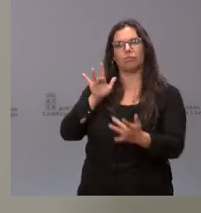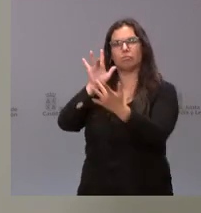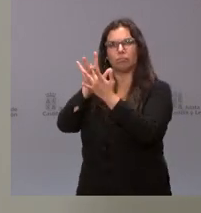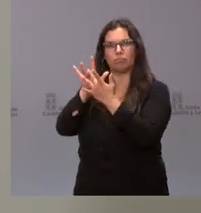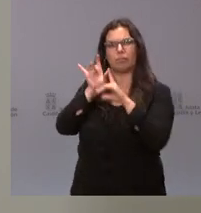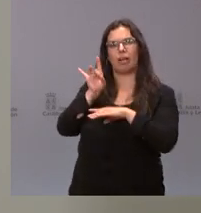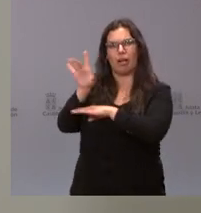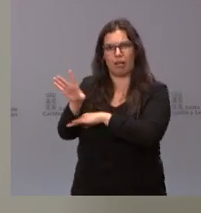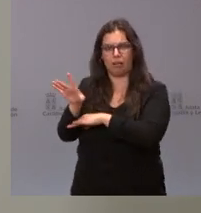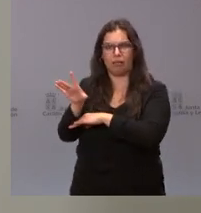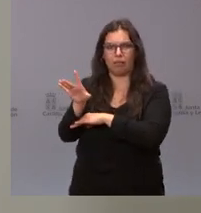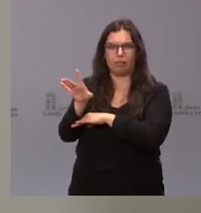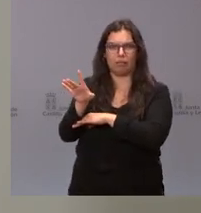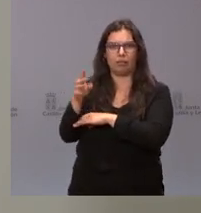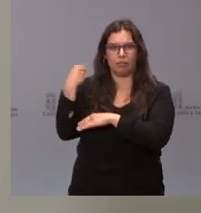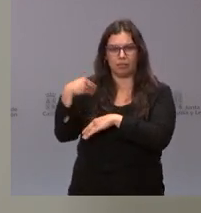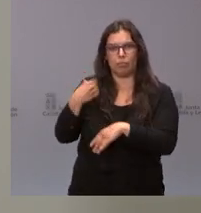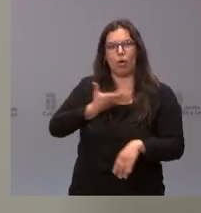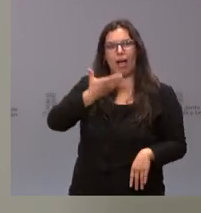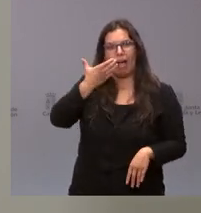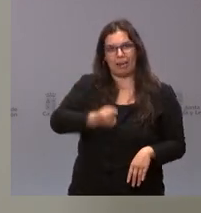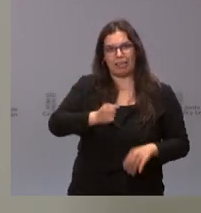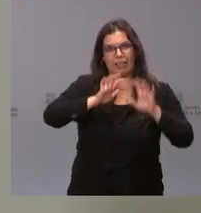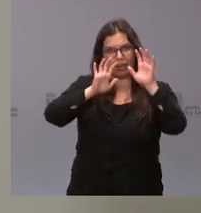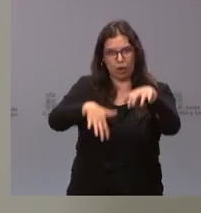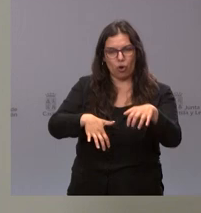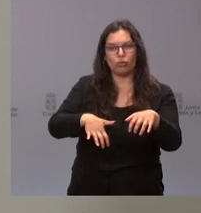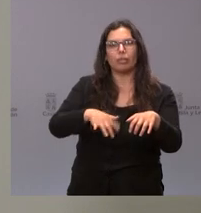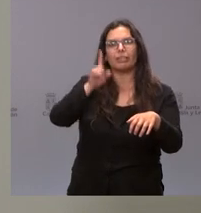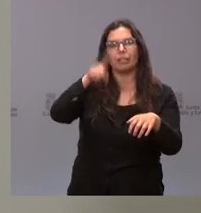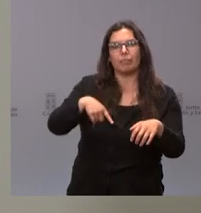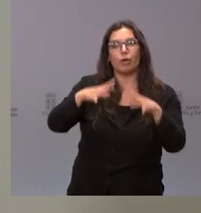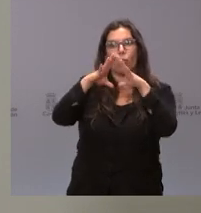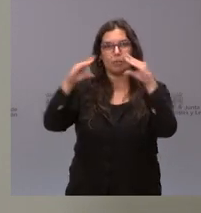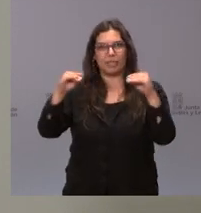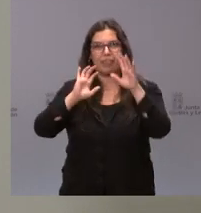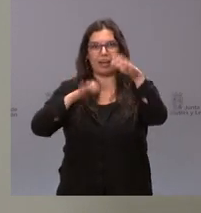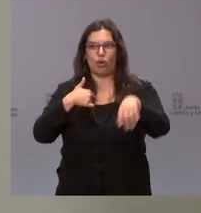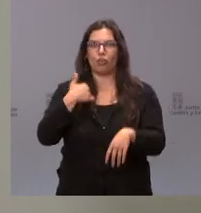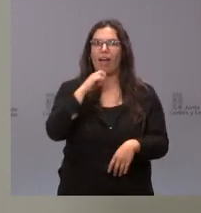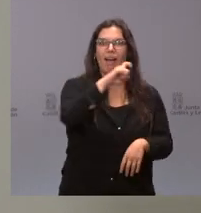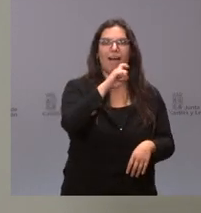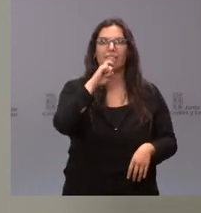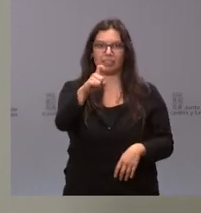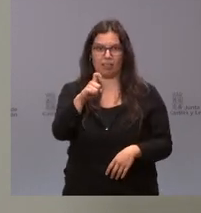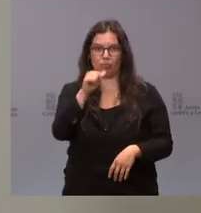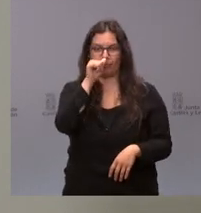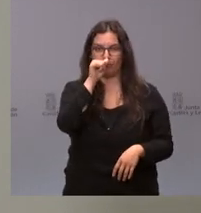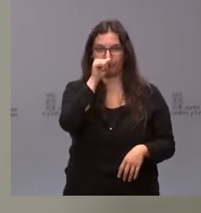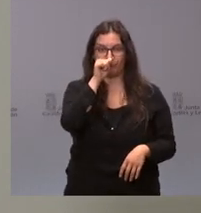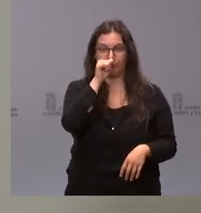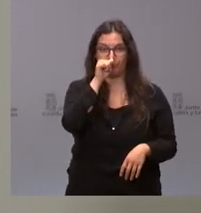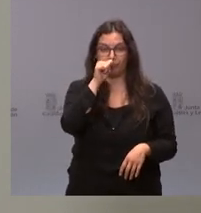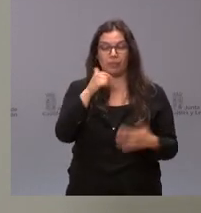carta al propio alcalde de León y a la propia Universidad de León en este sentido y